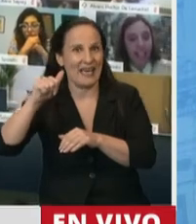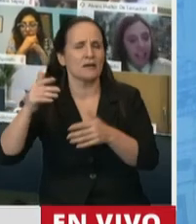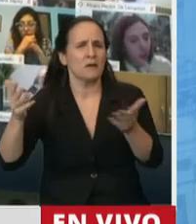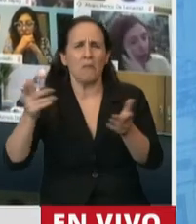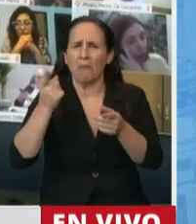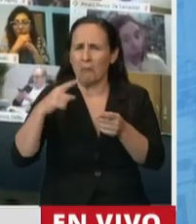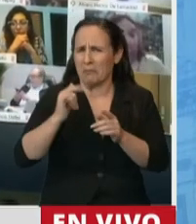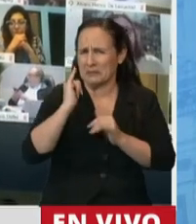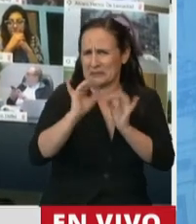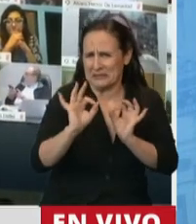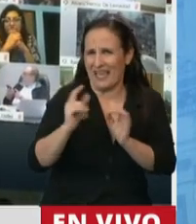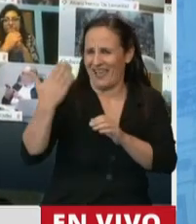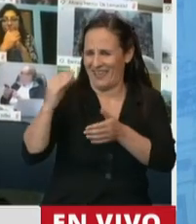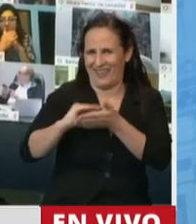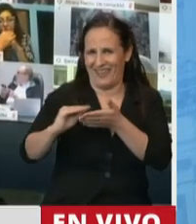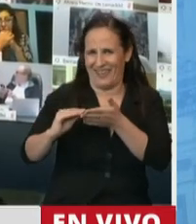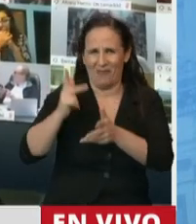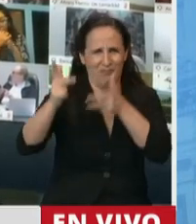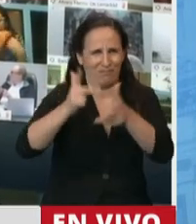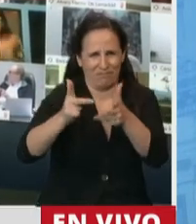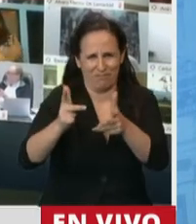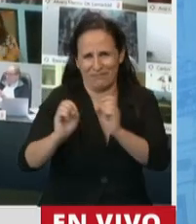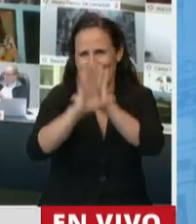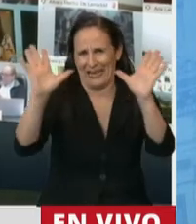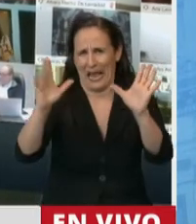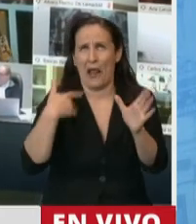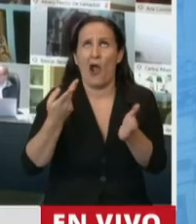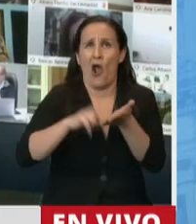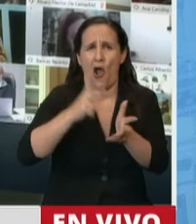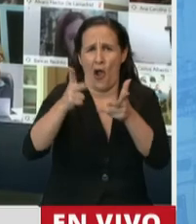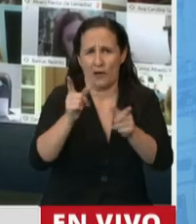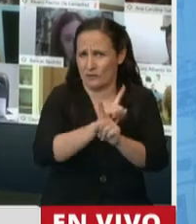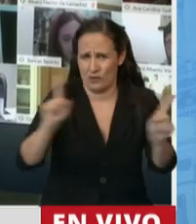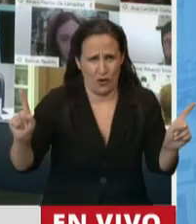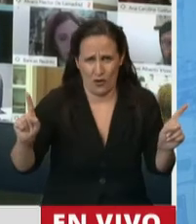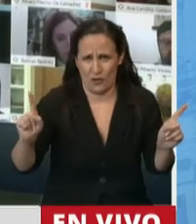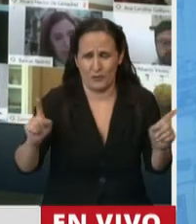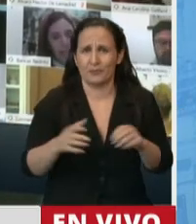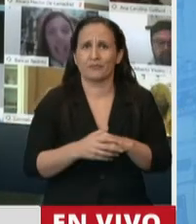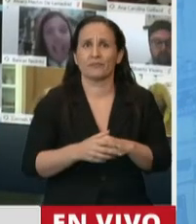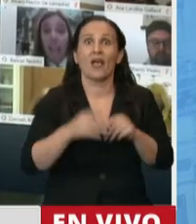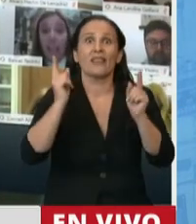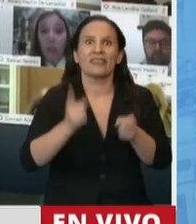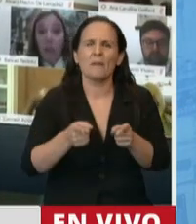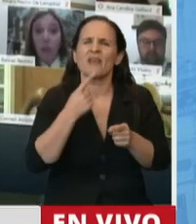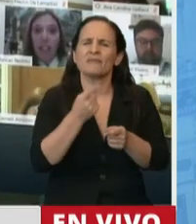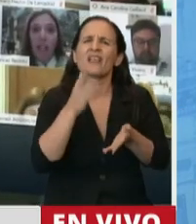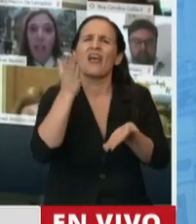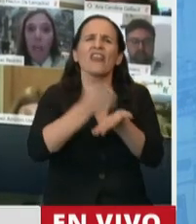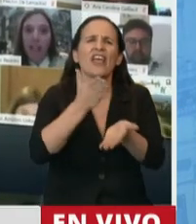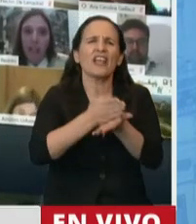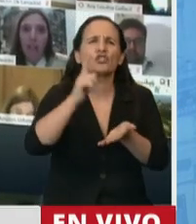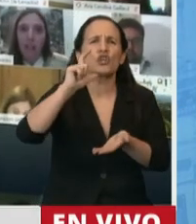lo explicaron con muchísimo detalle, así que no me voy a detener en este tema. También regula el derecho a la compensación, que muchos gremios